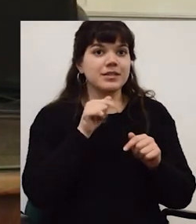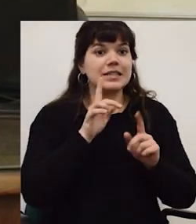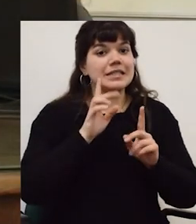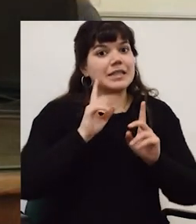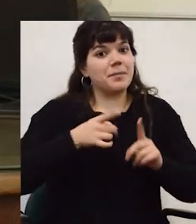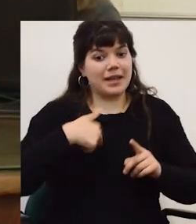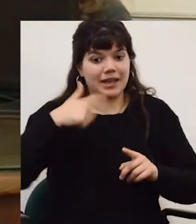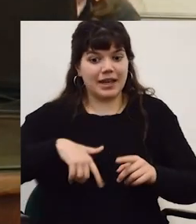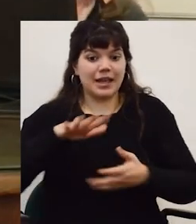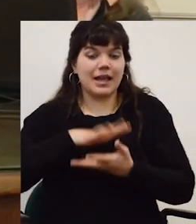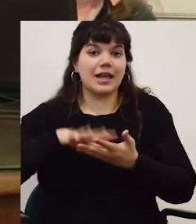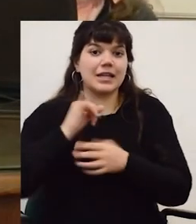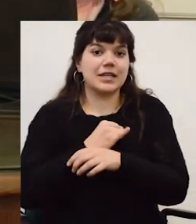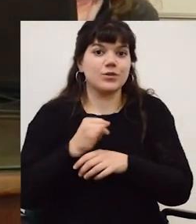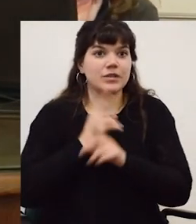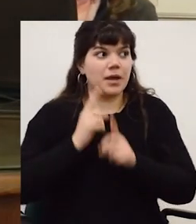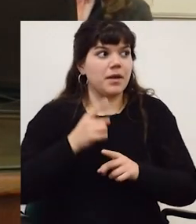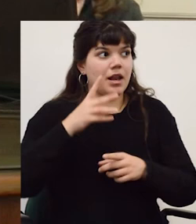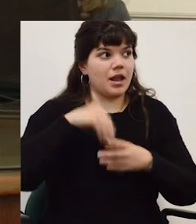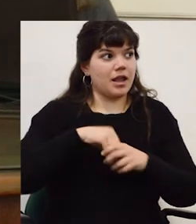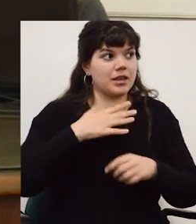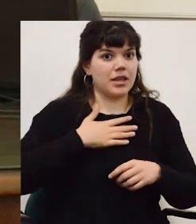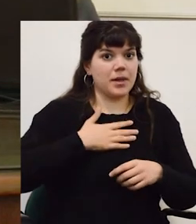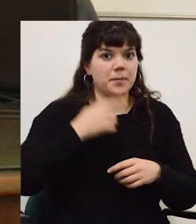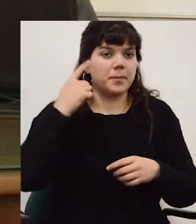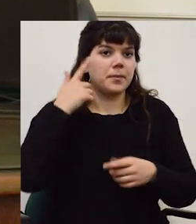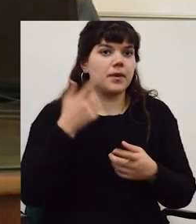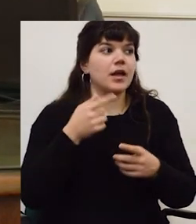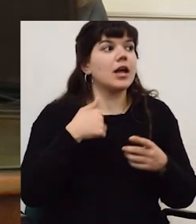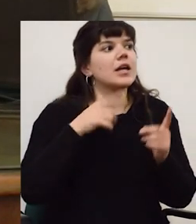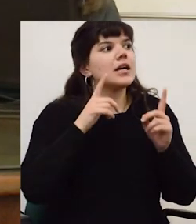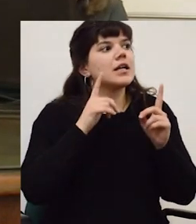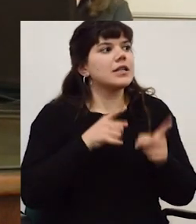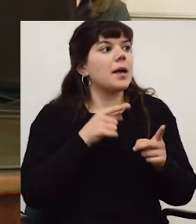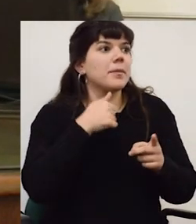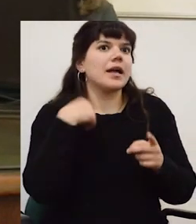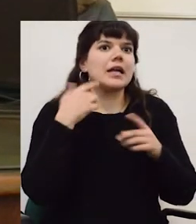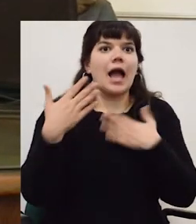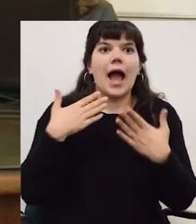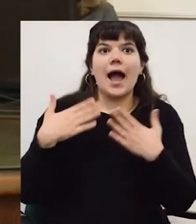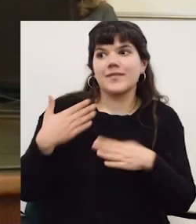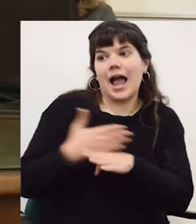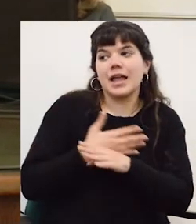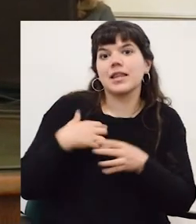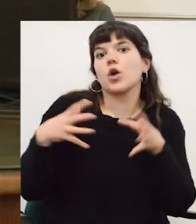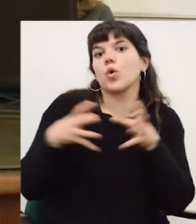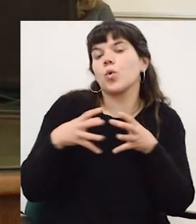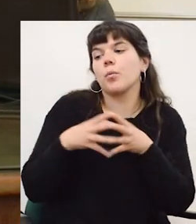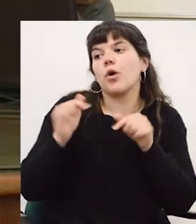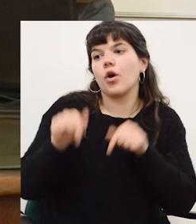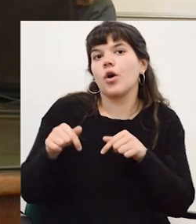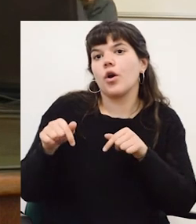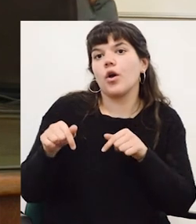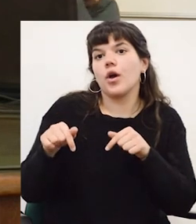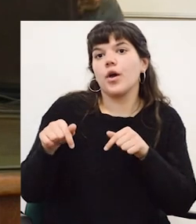es interesante que esas mismas preguntas se está haciendo y se están internamente justamente centrado en este tema porque